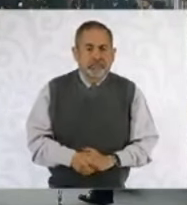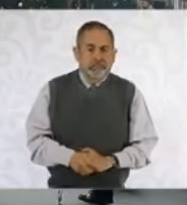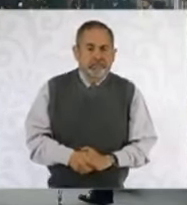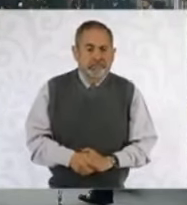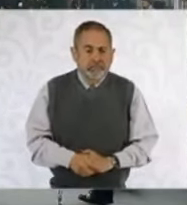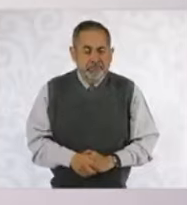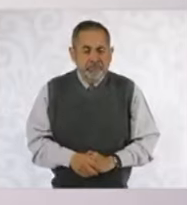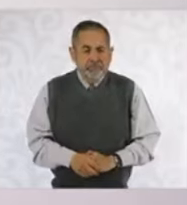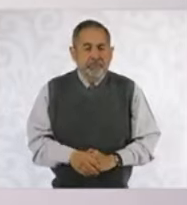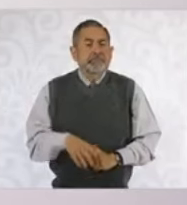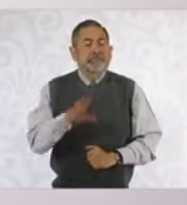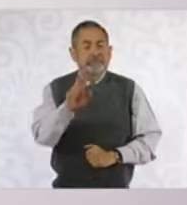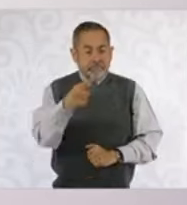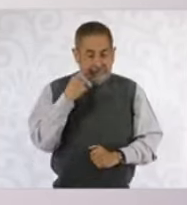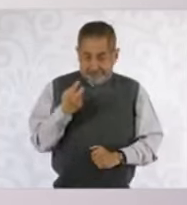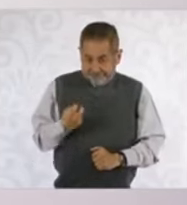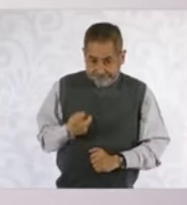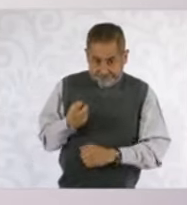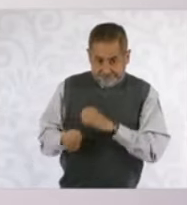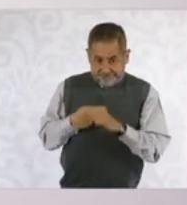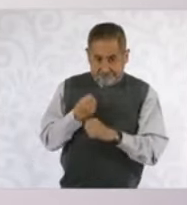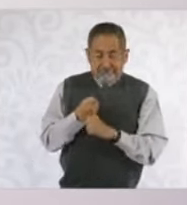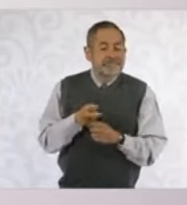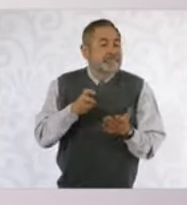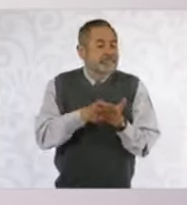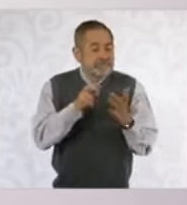ajustes en la miscelánea menore.